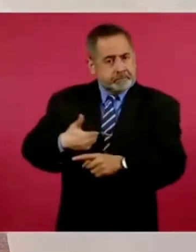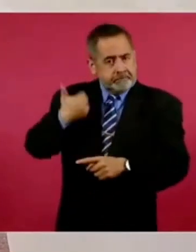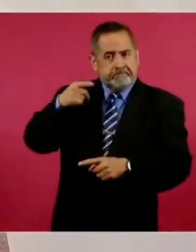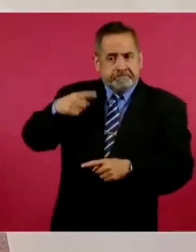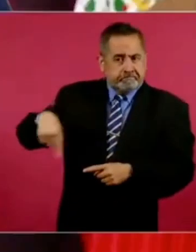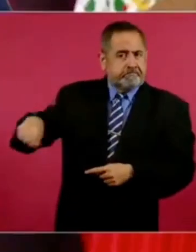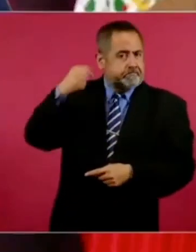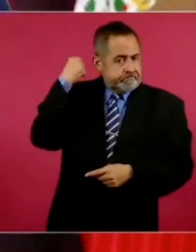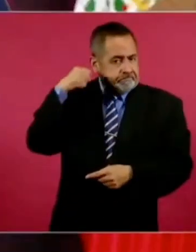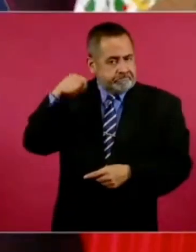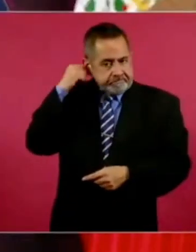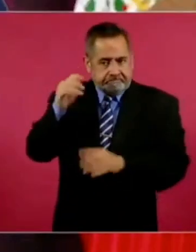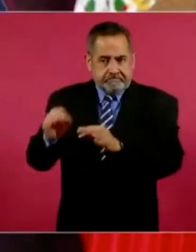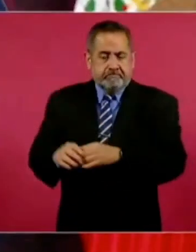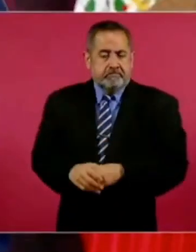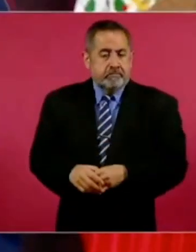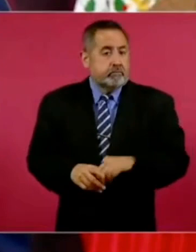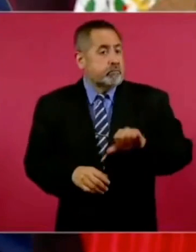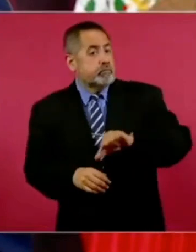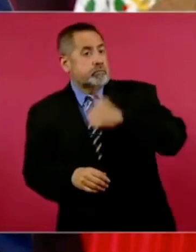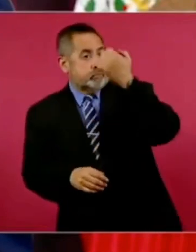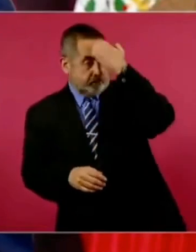a extranjeros?